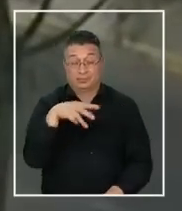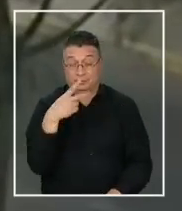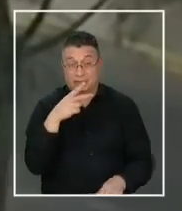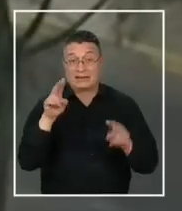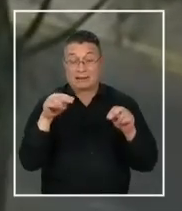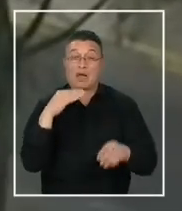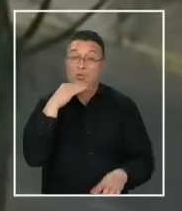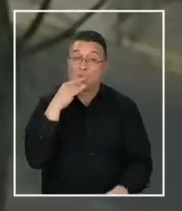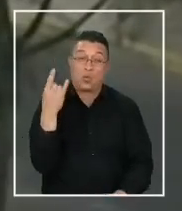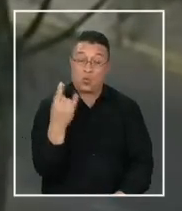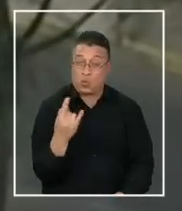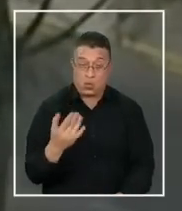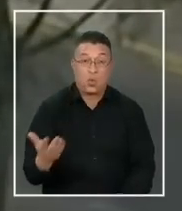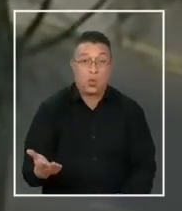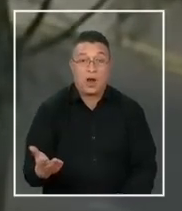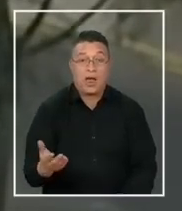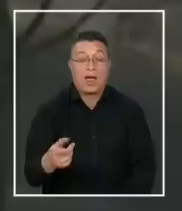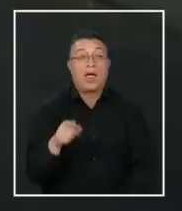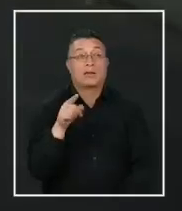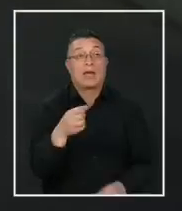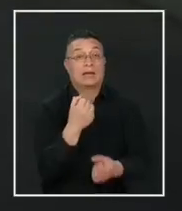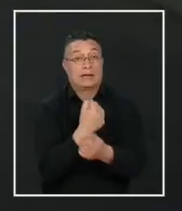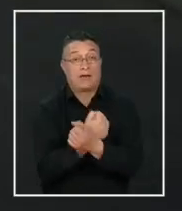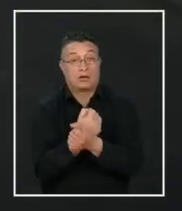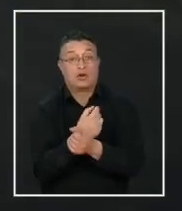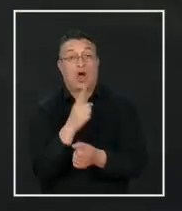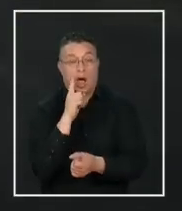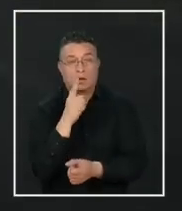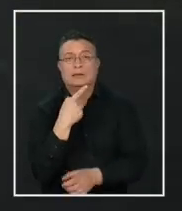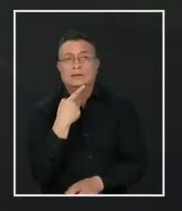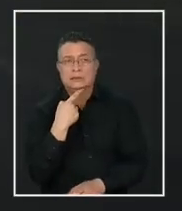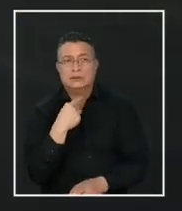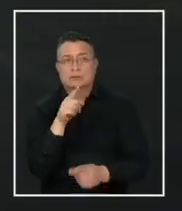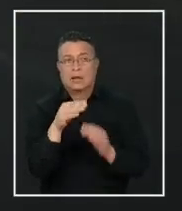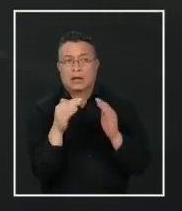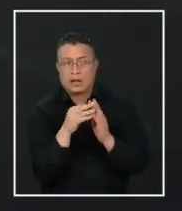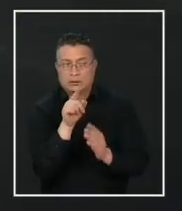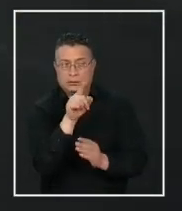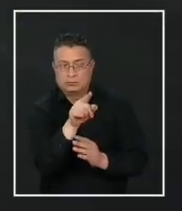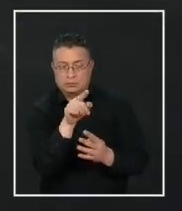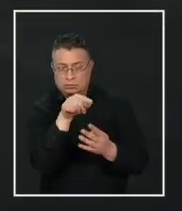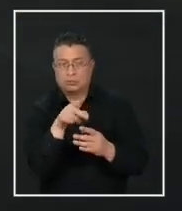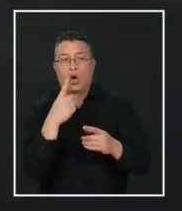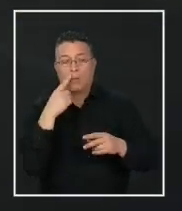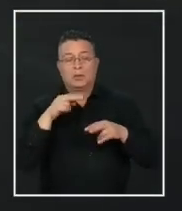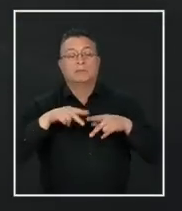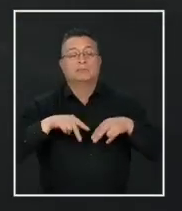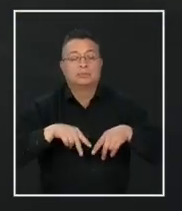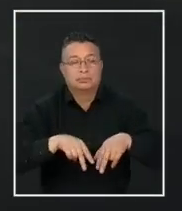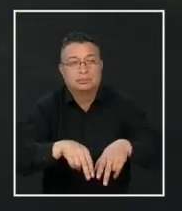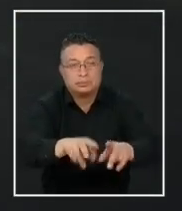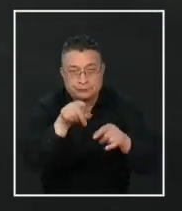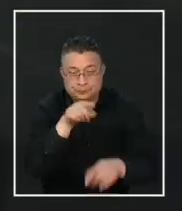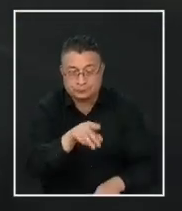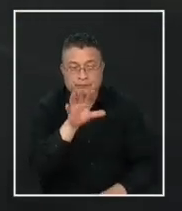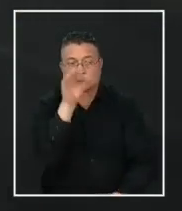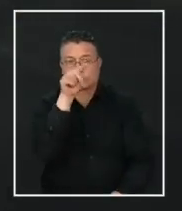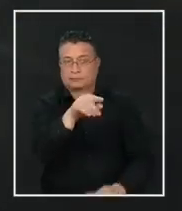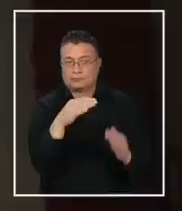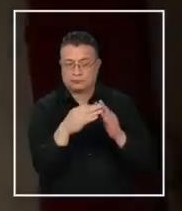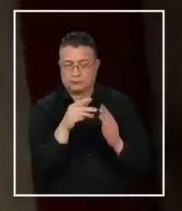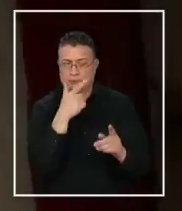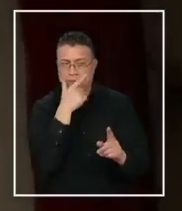entre las autoridades. Carabineros tiene distintos puntos de interés como esta casa, desde donde salieron los restos de John Grueso,